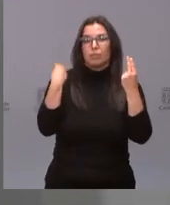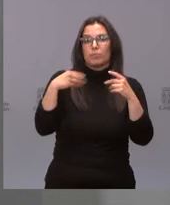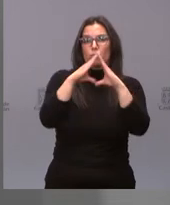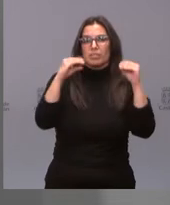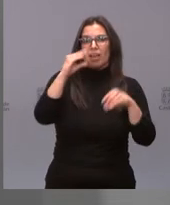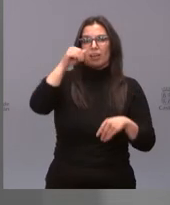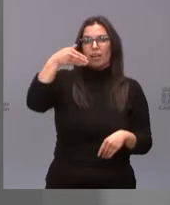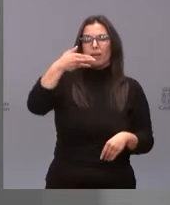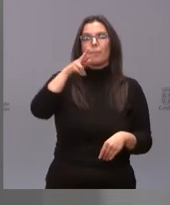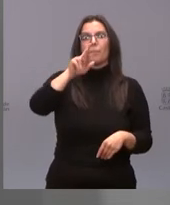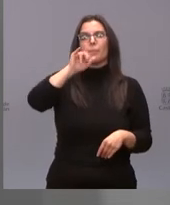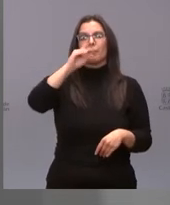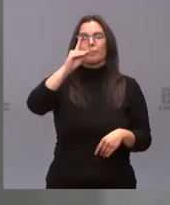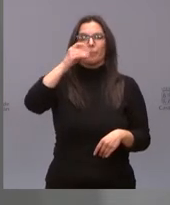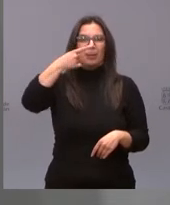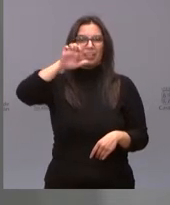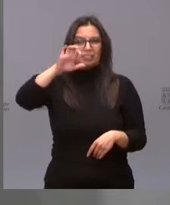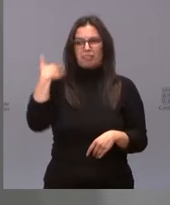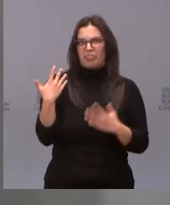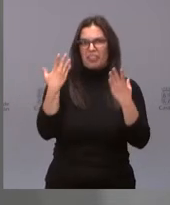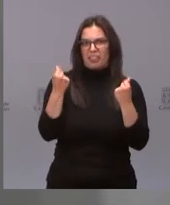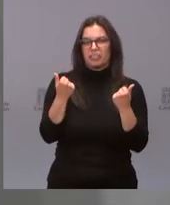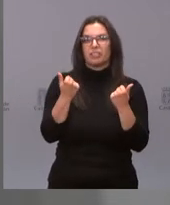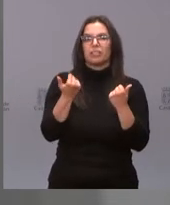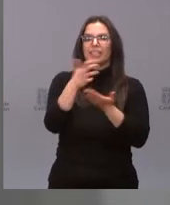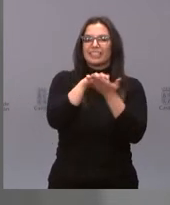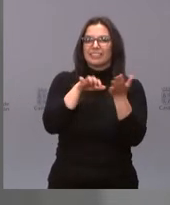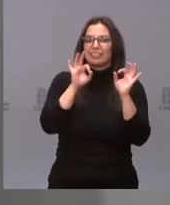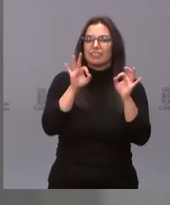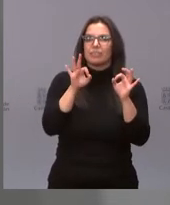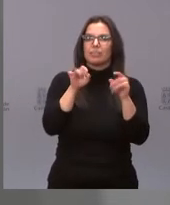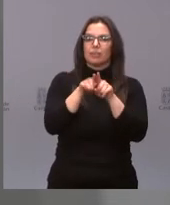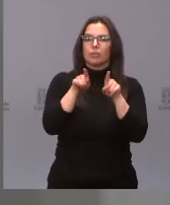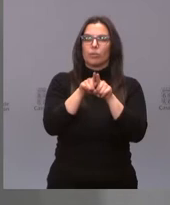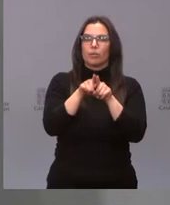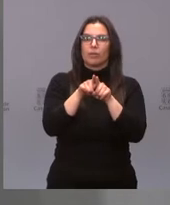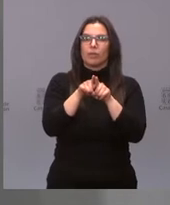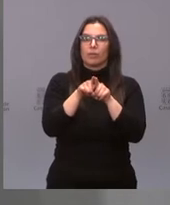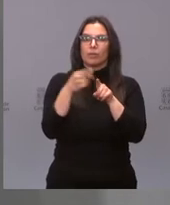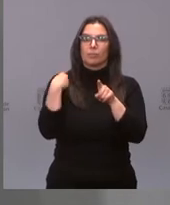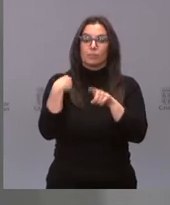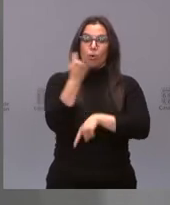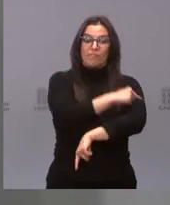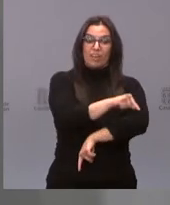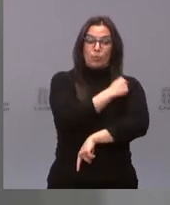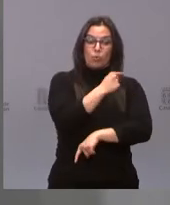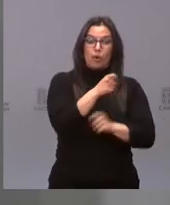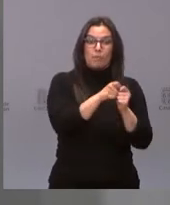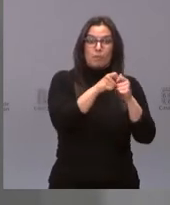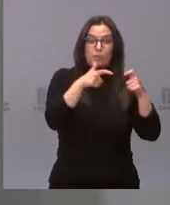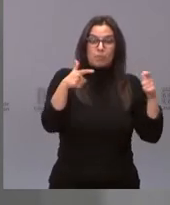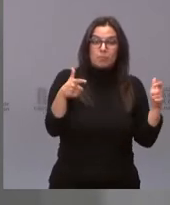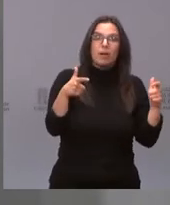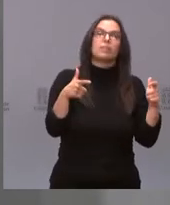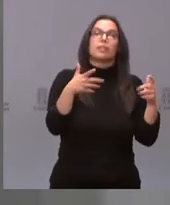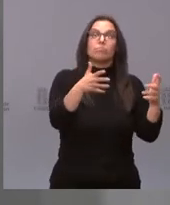menos de diez días, en relación a los beneficios en cuanto a evitar ingresos en la UCI comparados